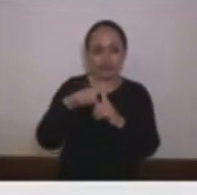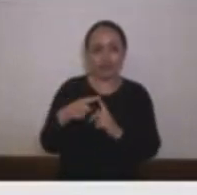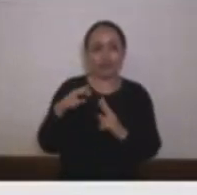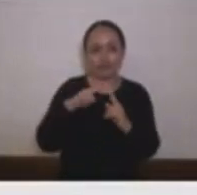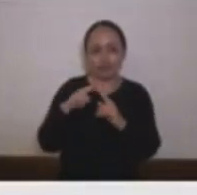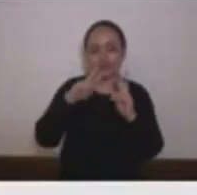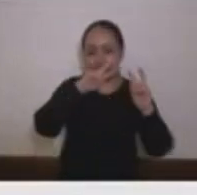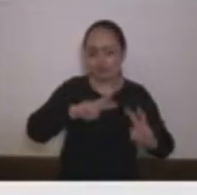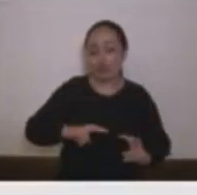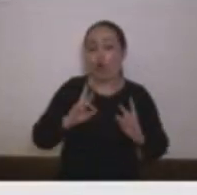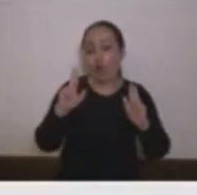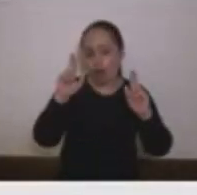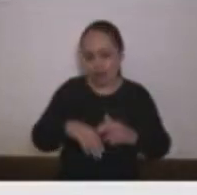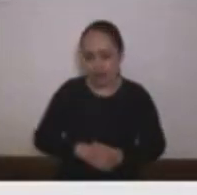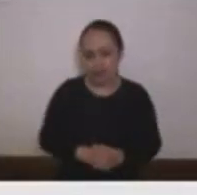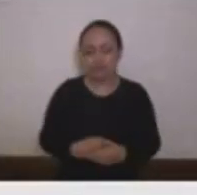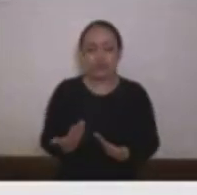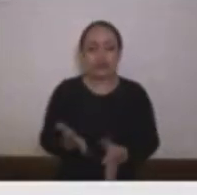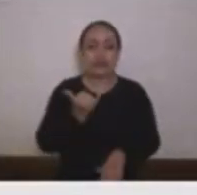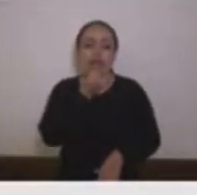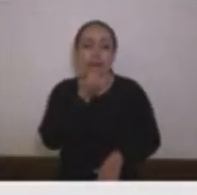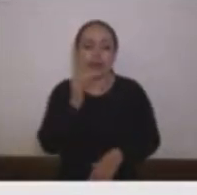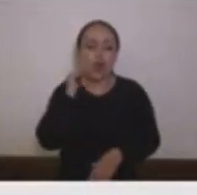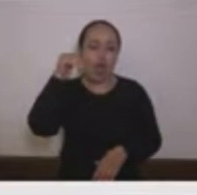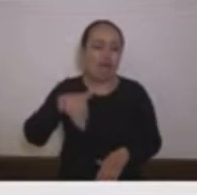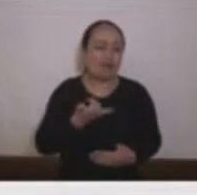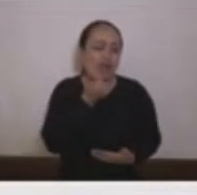esos municipios respectivamente qué pasó en el municipio de Envigado